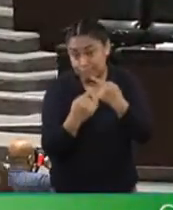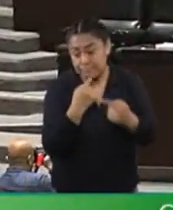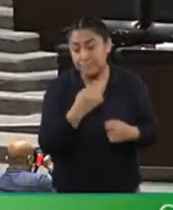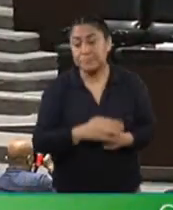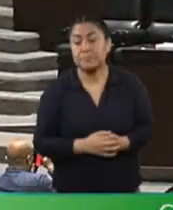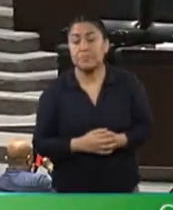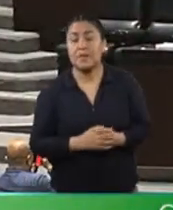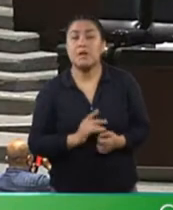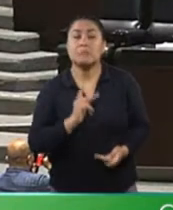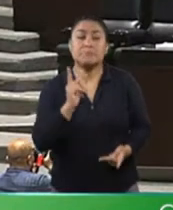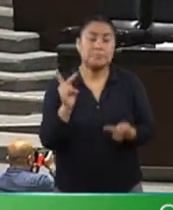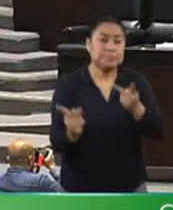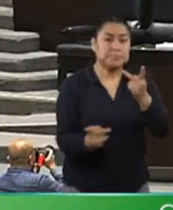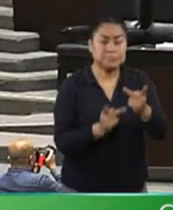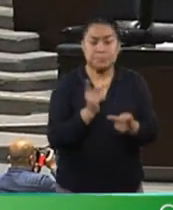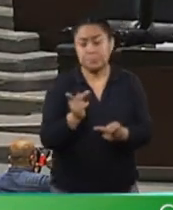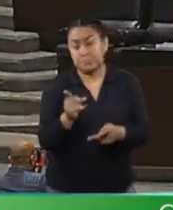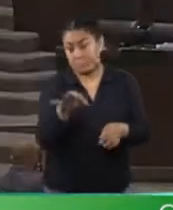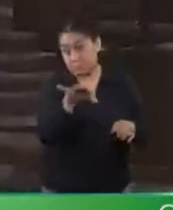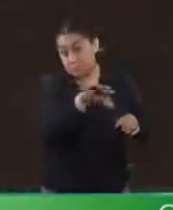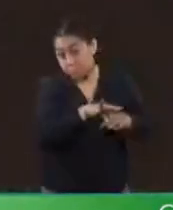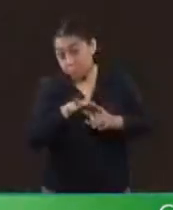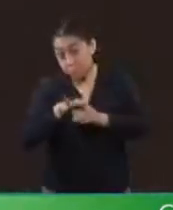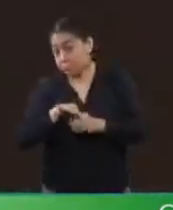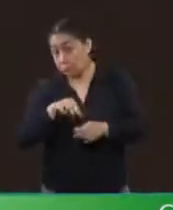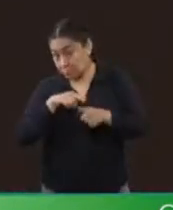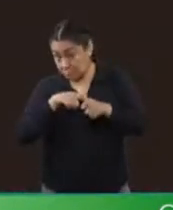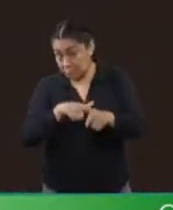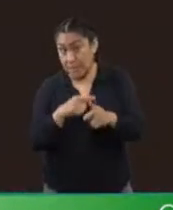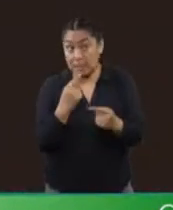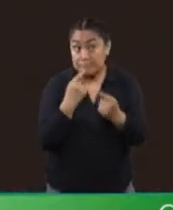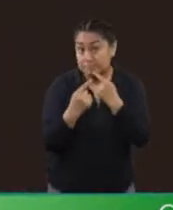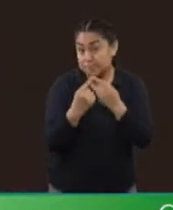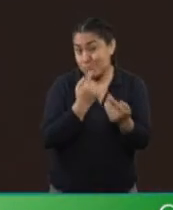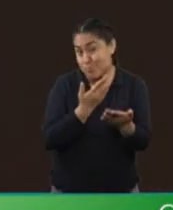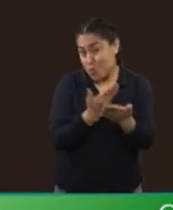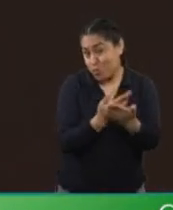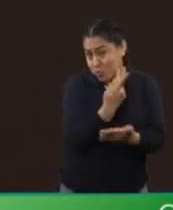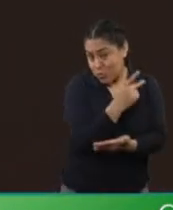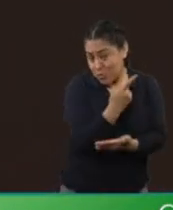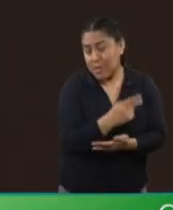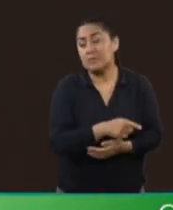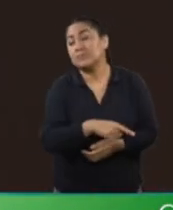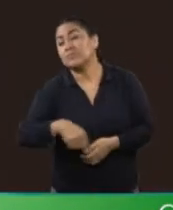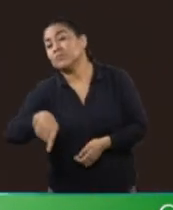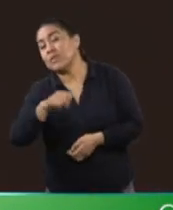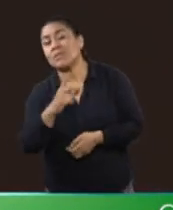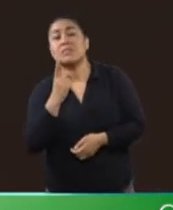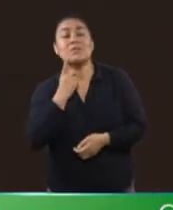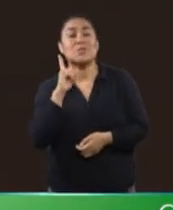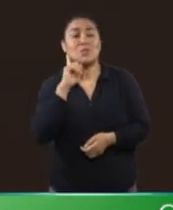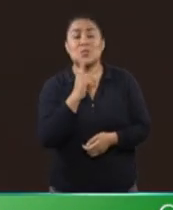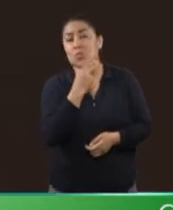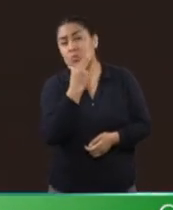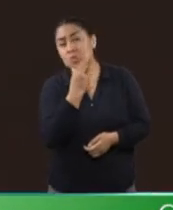En votación económica se pregunta si se admite a discusión. Las diputadas y los diputados que estén por la afirmativa, sí van a manifestarlo.